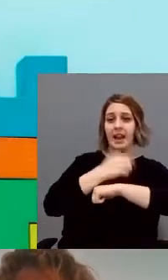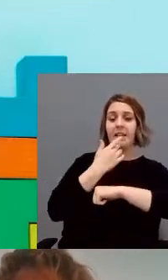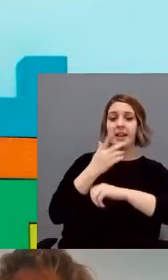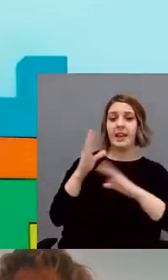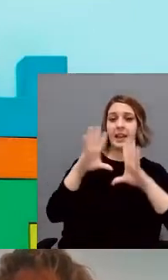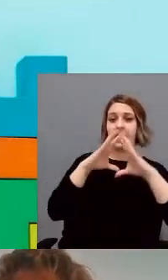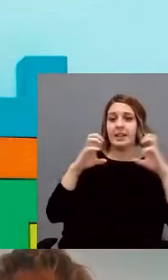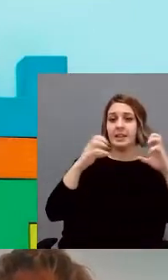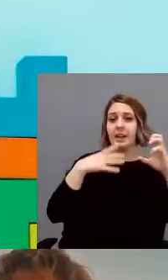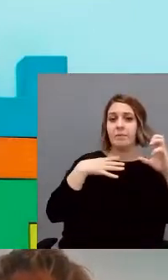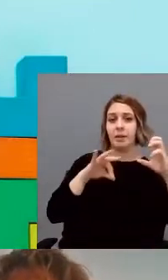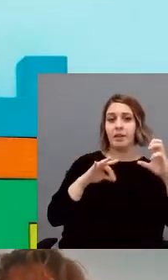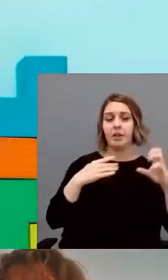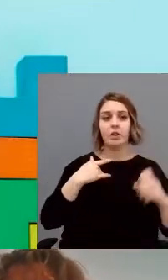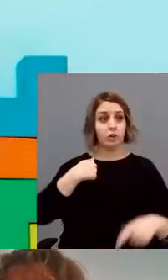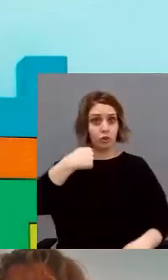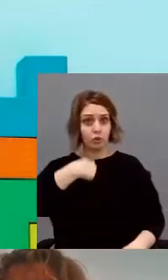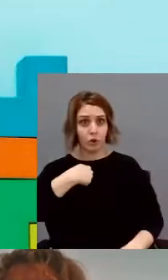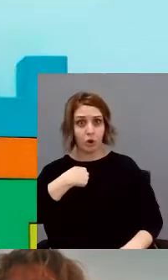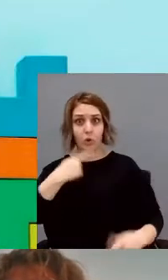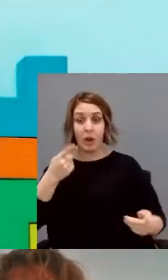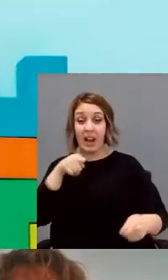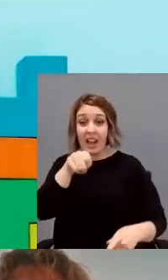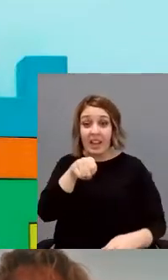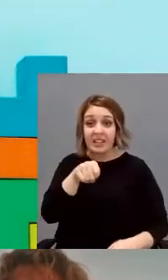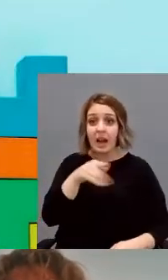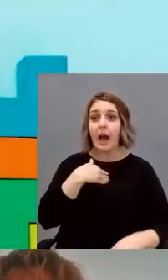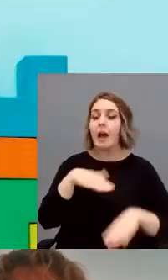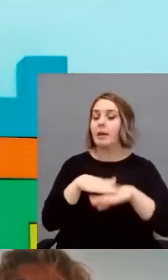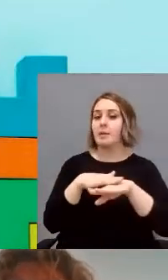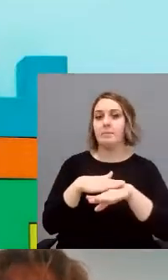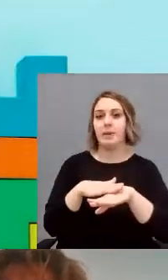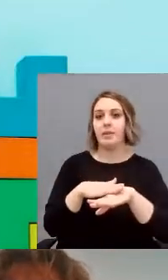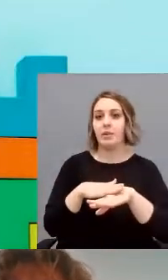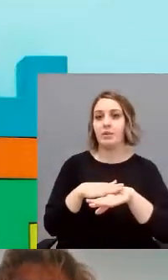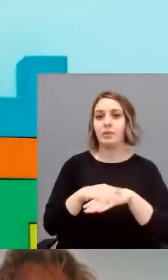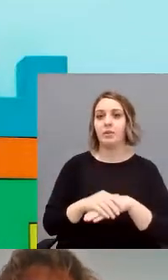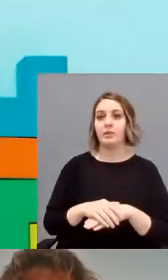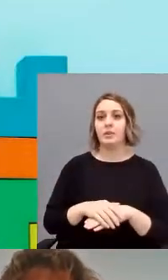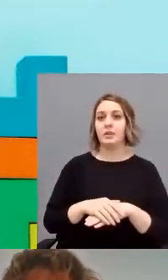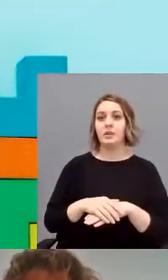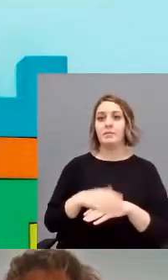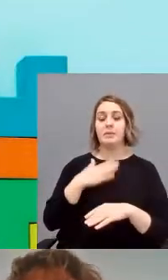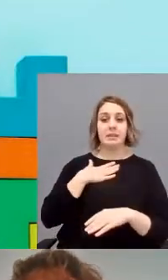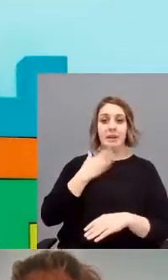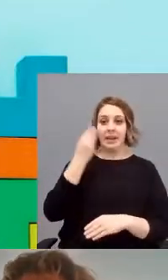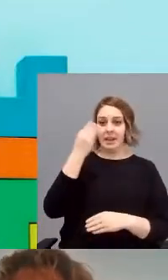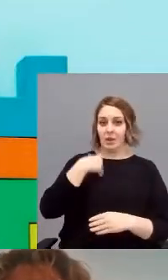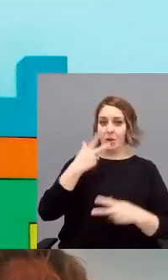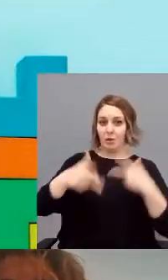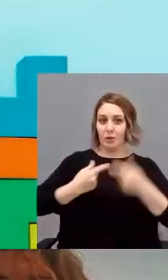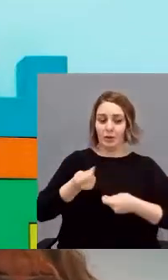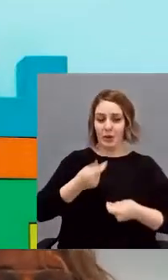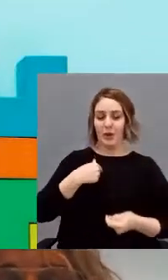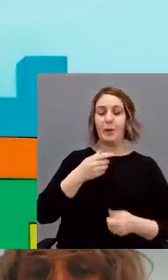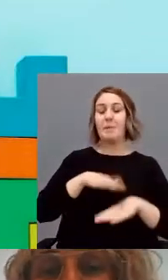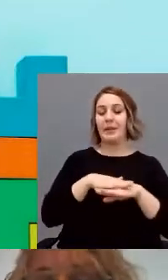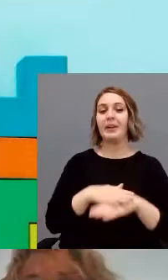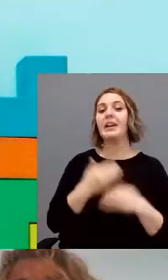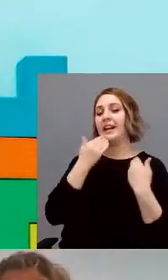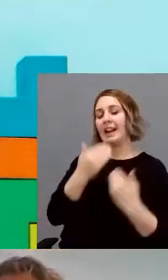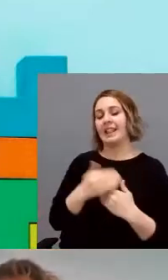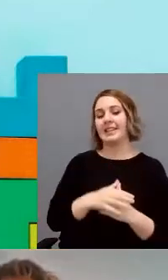¿Qué ventana de Skype? ¿Yo? Ah, esta de aquí, perdonad. Pensaba que no era una cosa mía. Perdonad si no la estaba. Gracias.